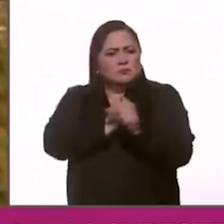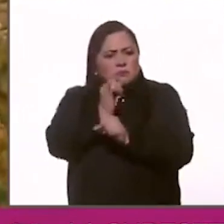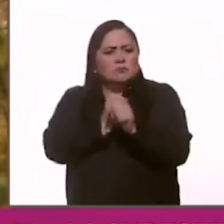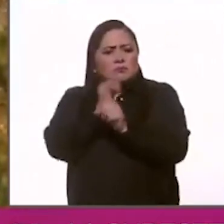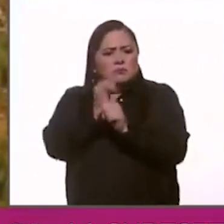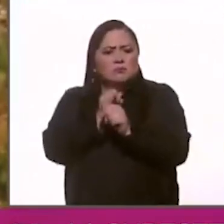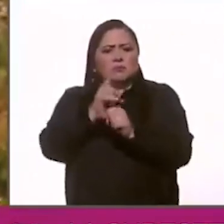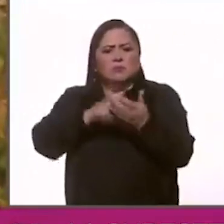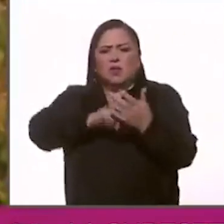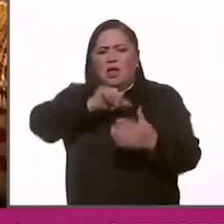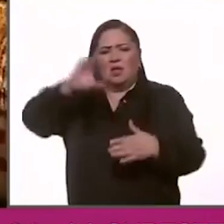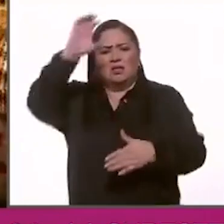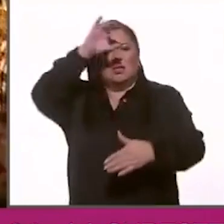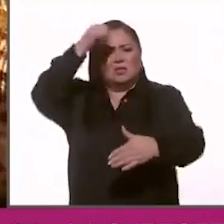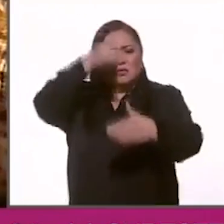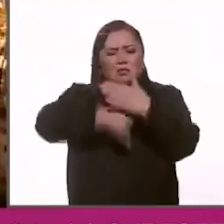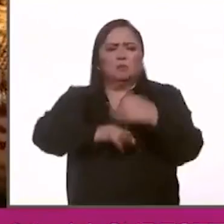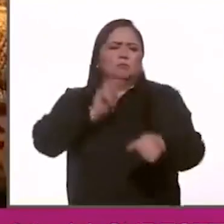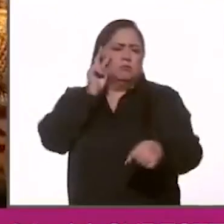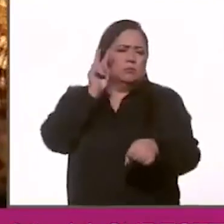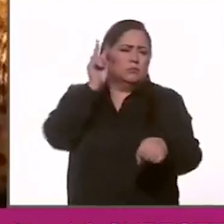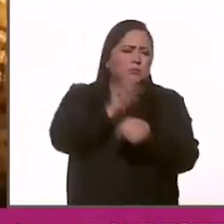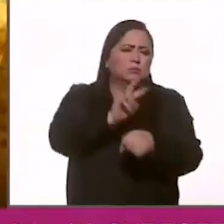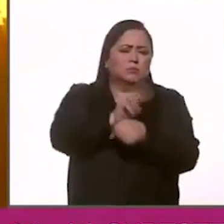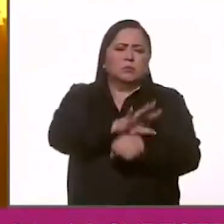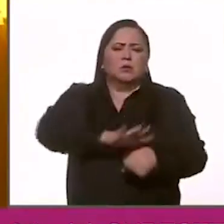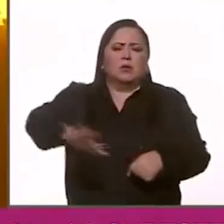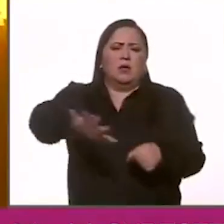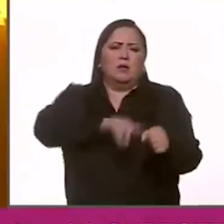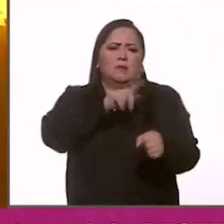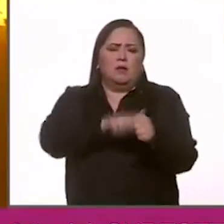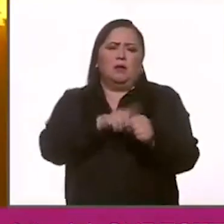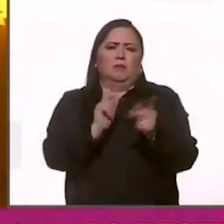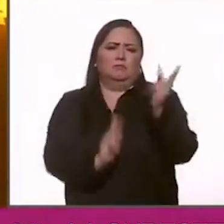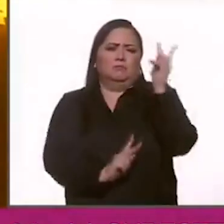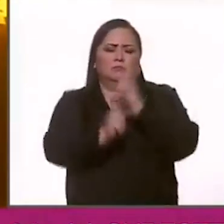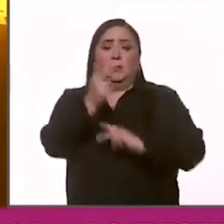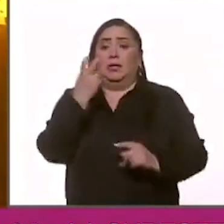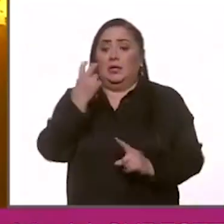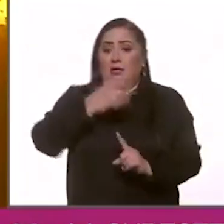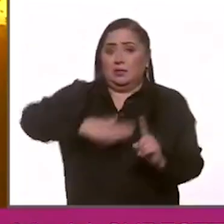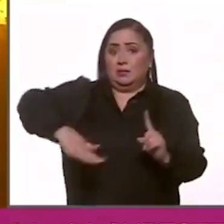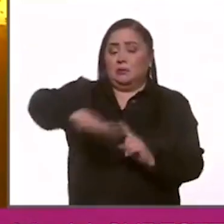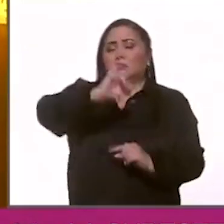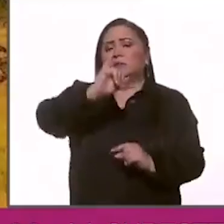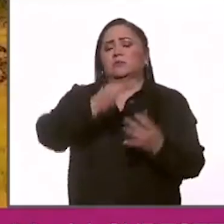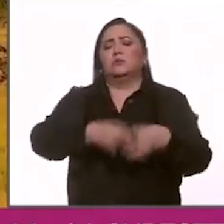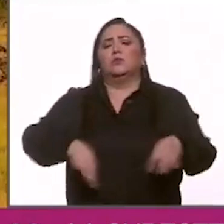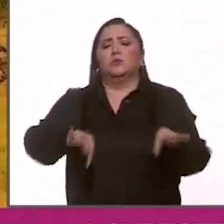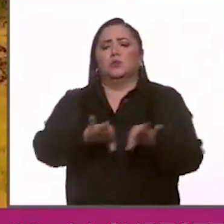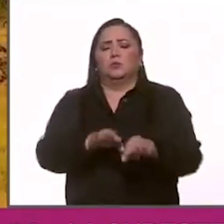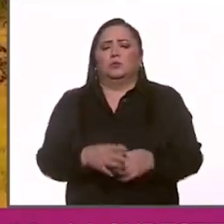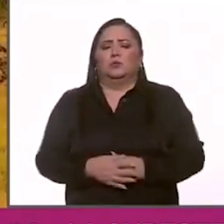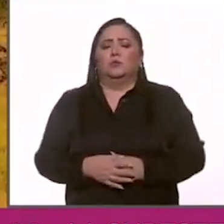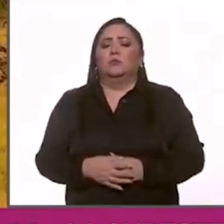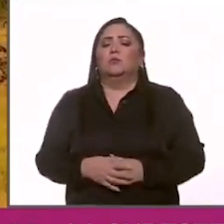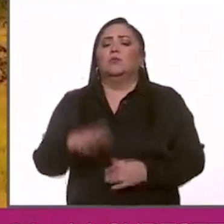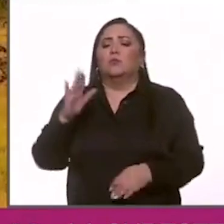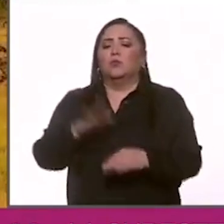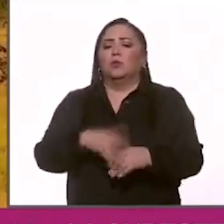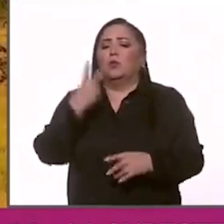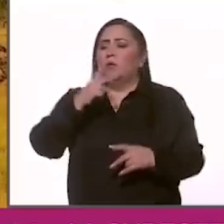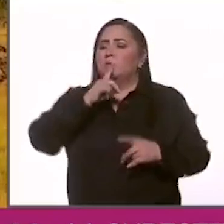científicamente, monitoreando la fauna. Y es que este ecosistema es importante. Es uno de los dos